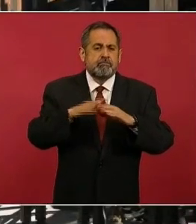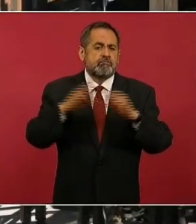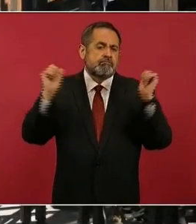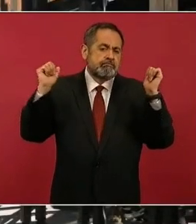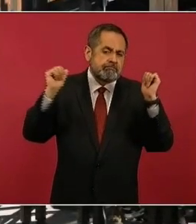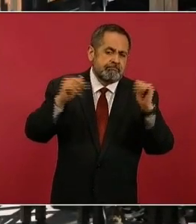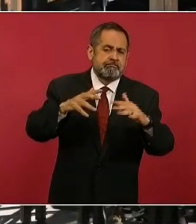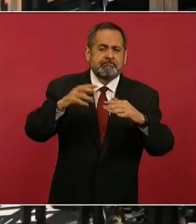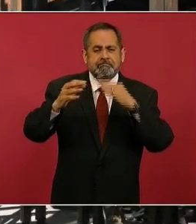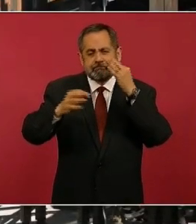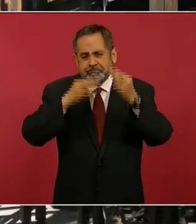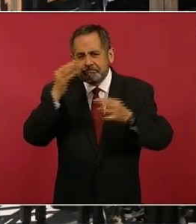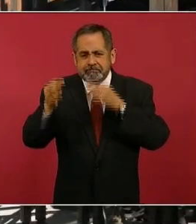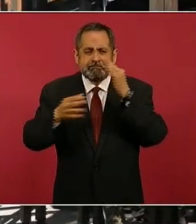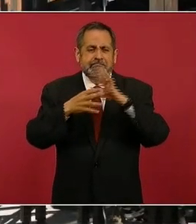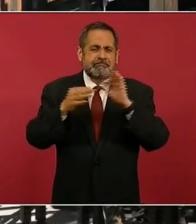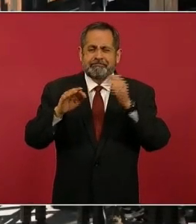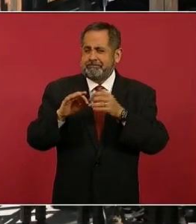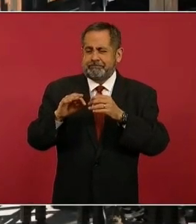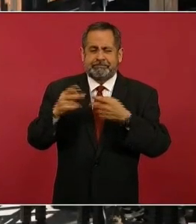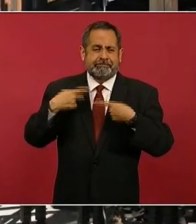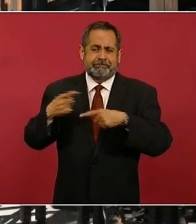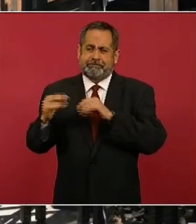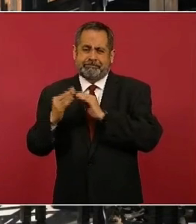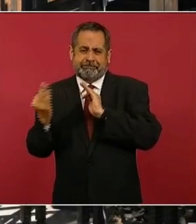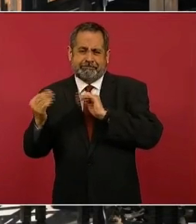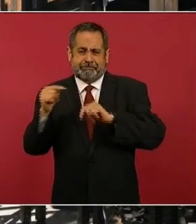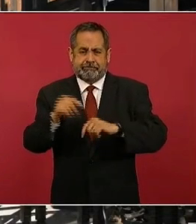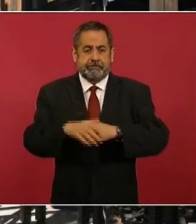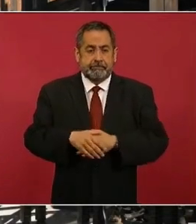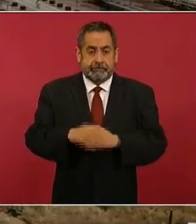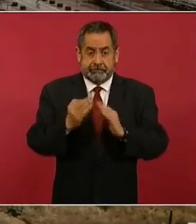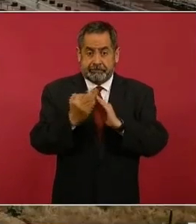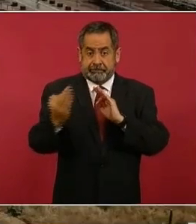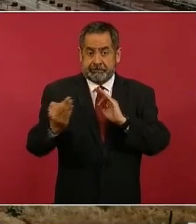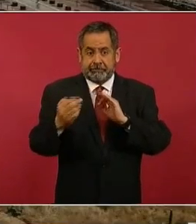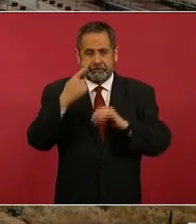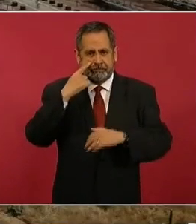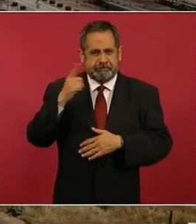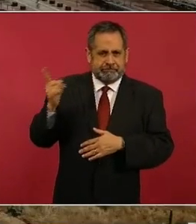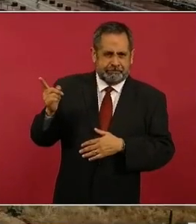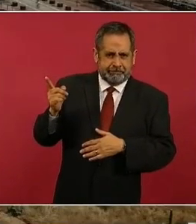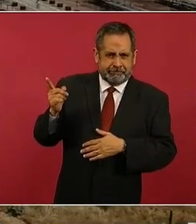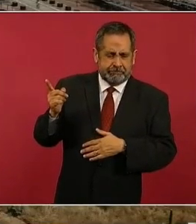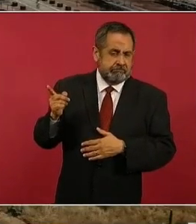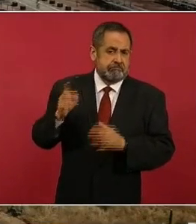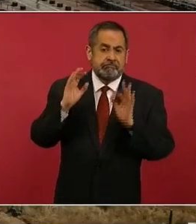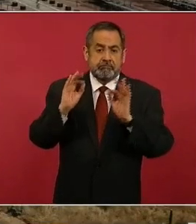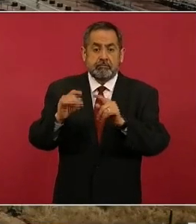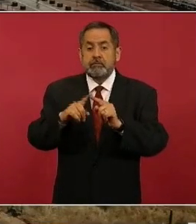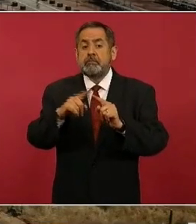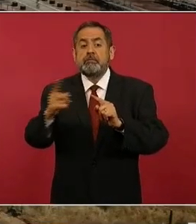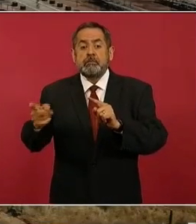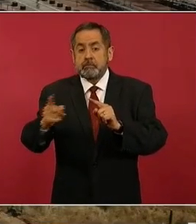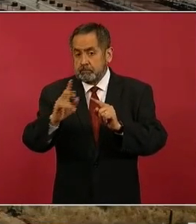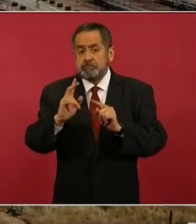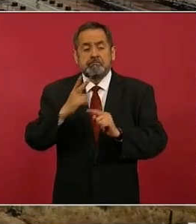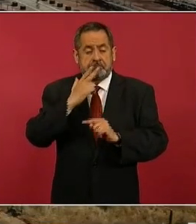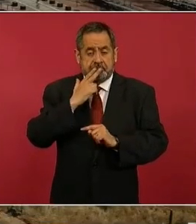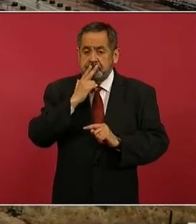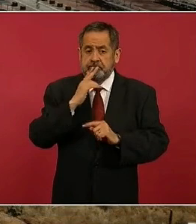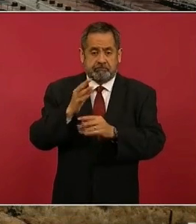eventos para las poblaciones cercanas. Esta es una imagen del vivero con una imagen del biofiltro que ya está funcionando también. Adelante.